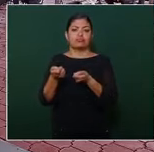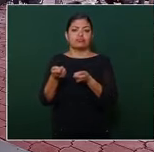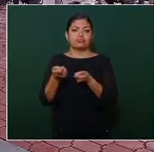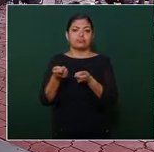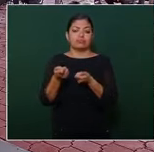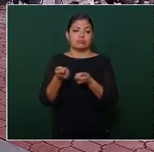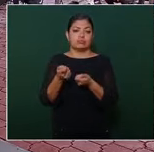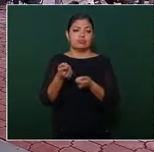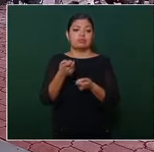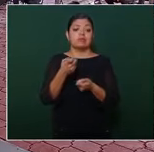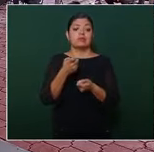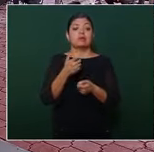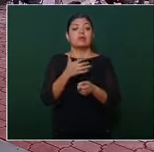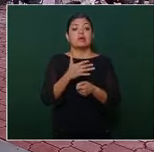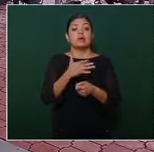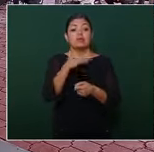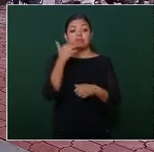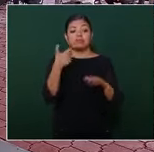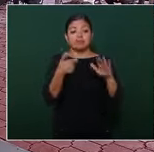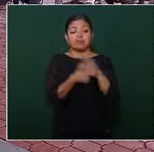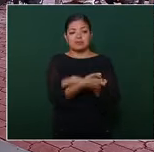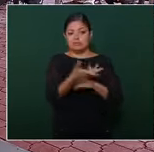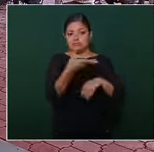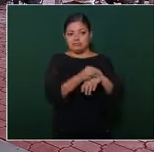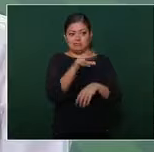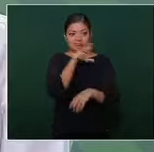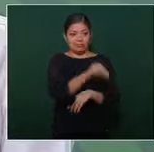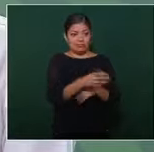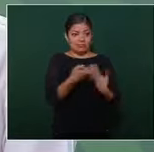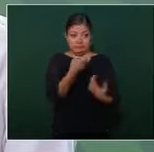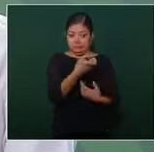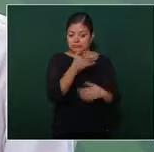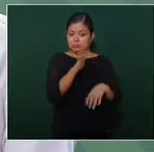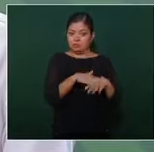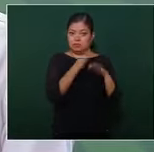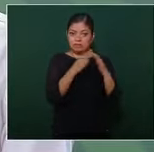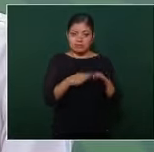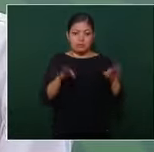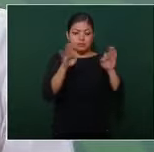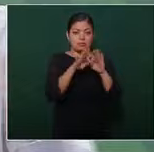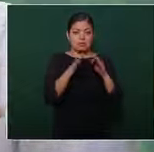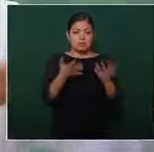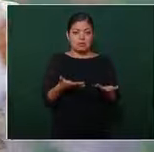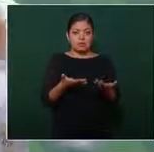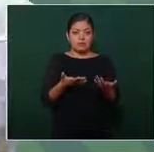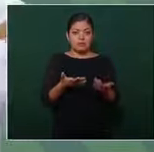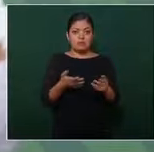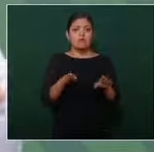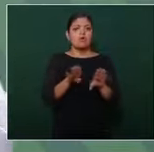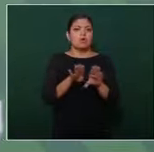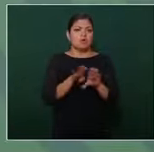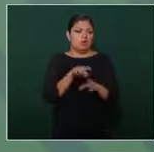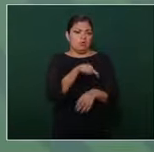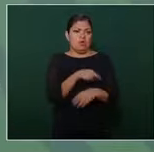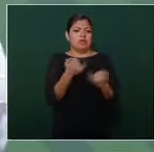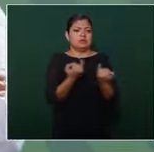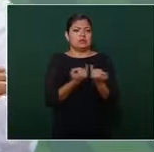permitir la corrupción eso es muy importante ¿cómo va a ser lo mismo